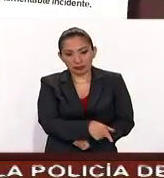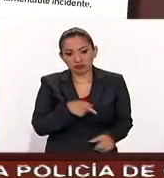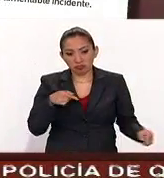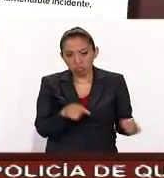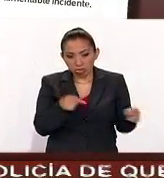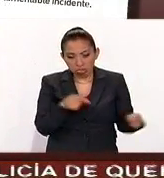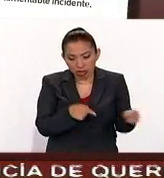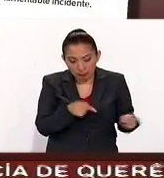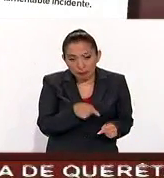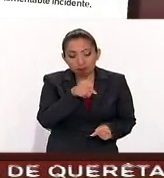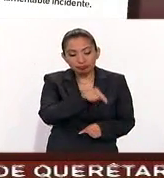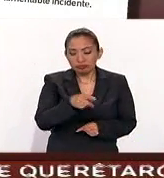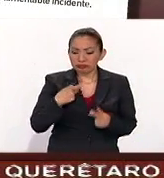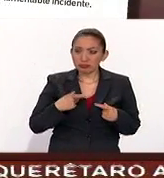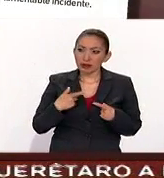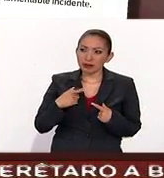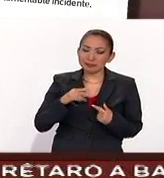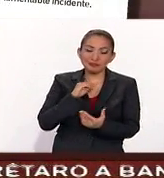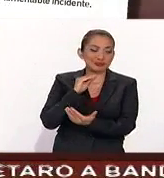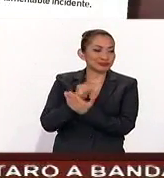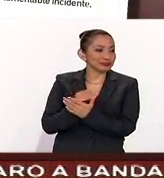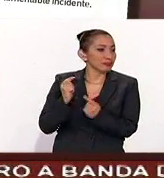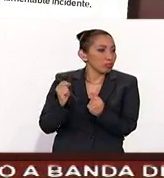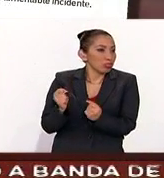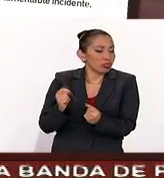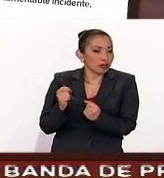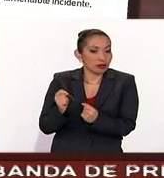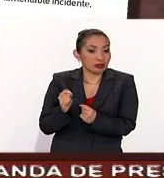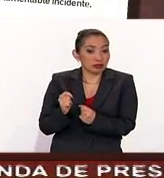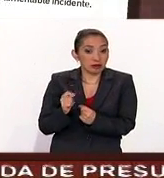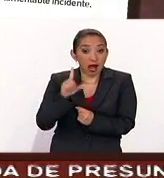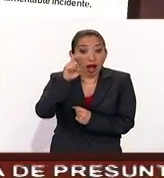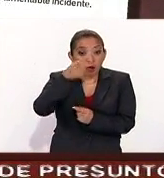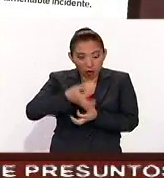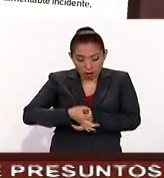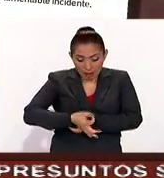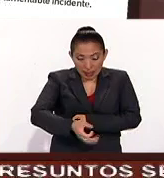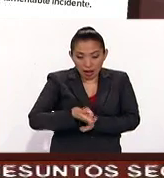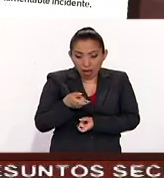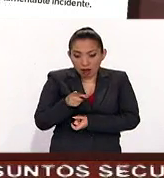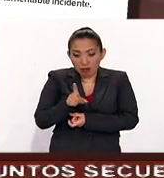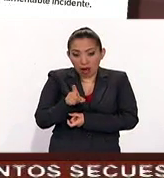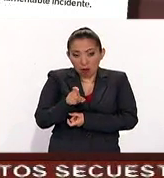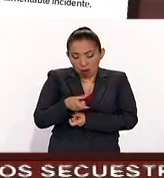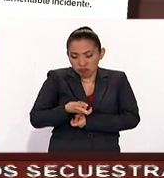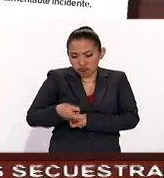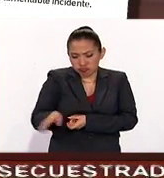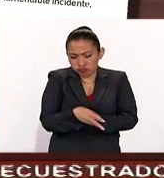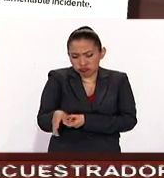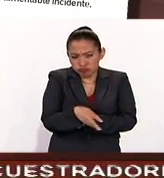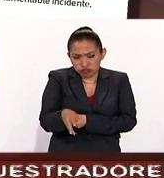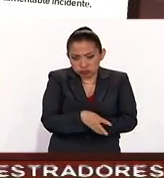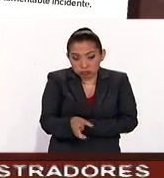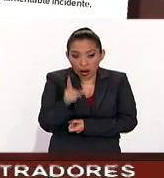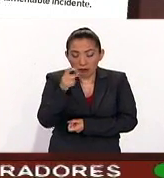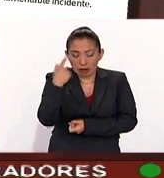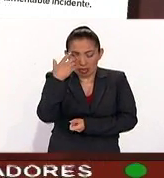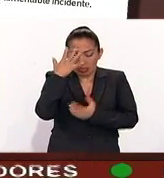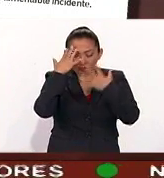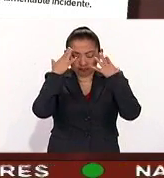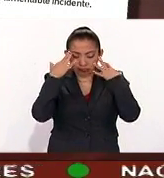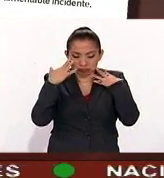personas no les hicieron caso, pues sacaron una manguera, lo rociaron así, con agua.